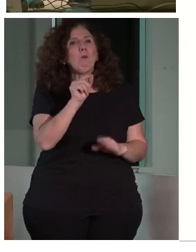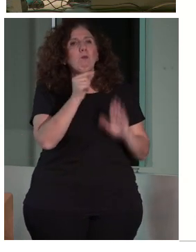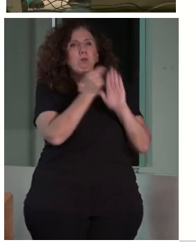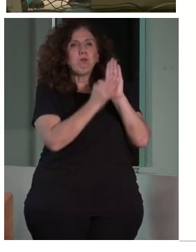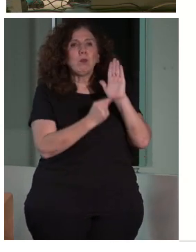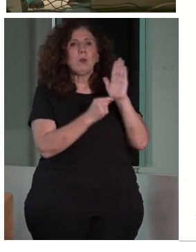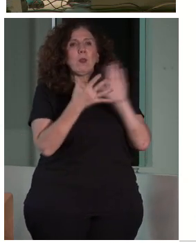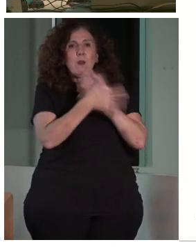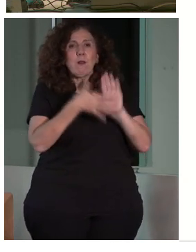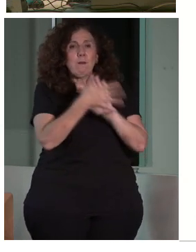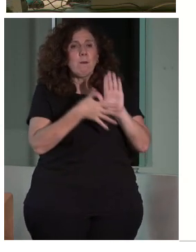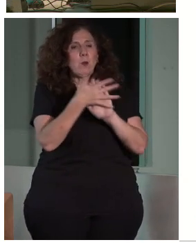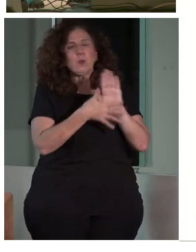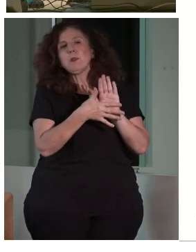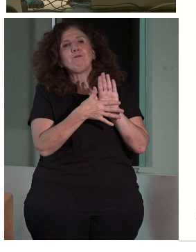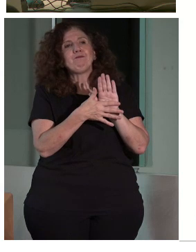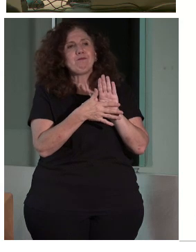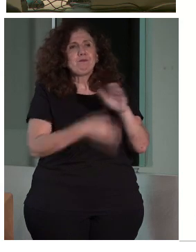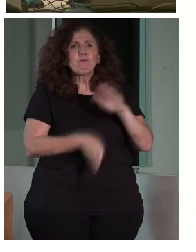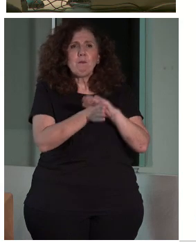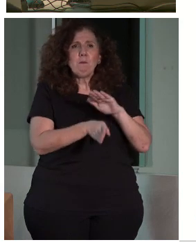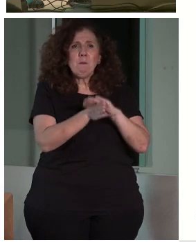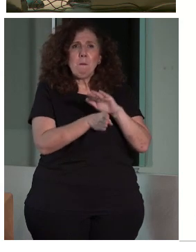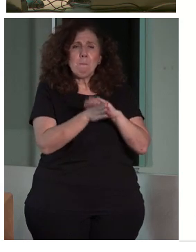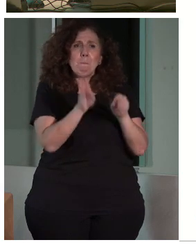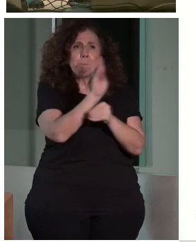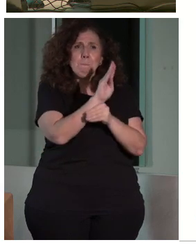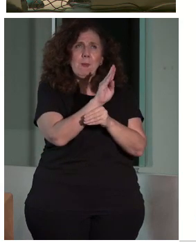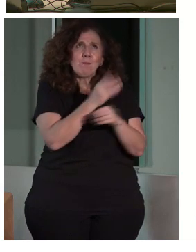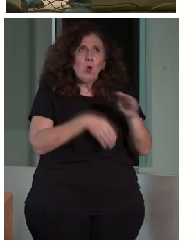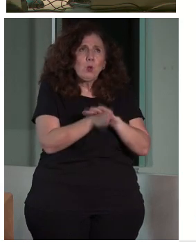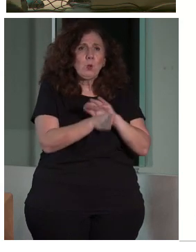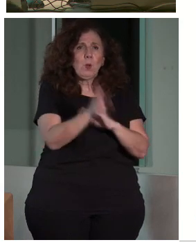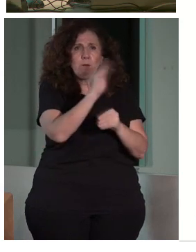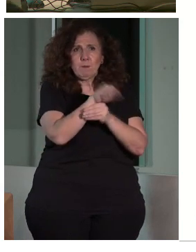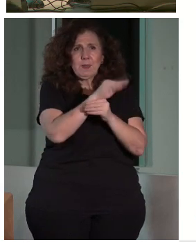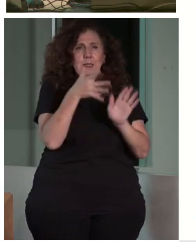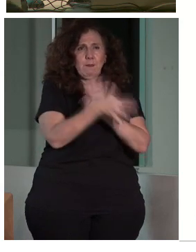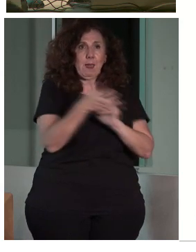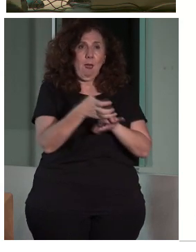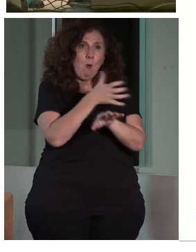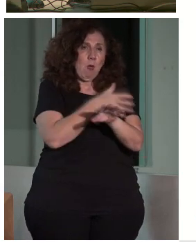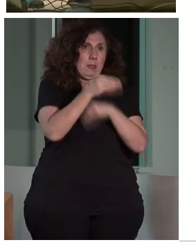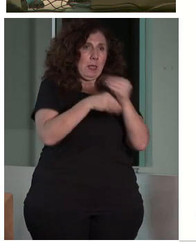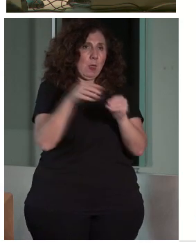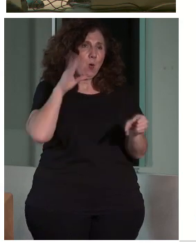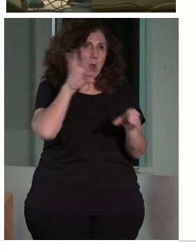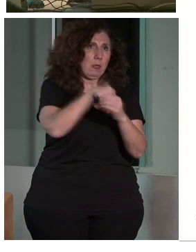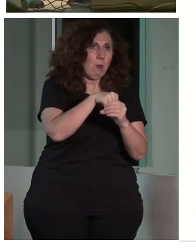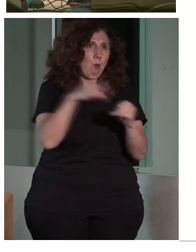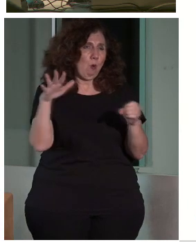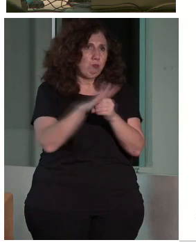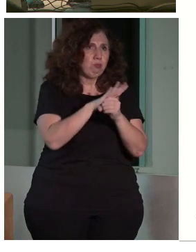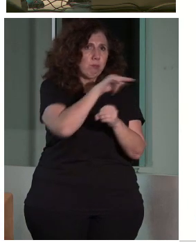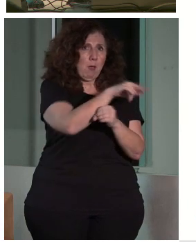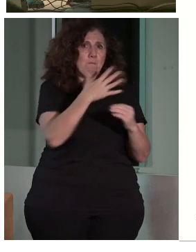era el mantenimiento de las condiciones de accesibilidad. Cuando se hace una intervención en patrimonio y cuando se hace una intervención en accesibilidad,